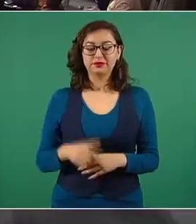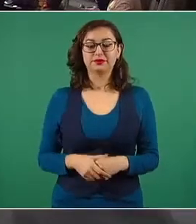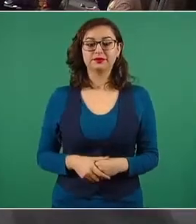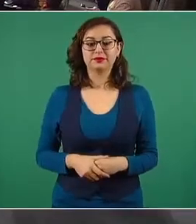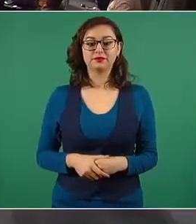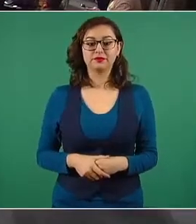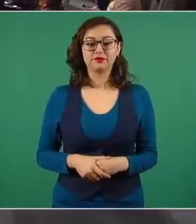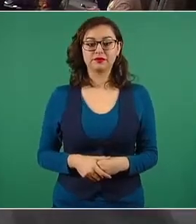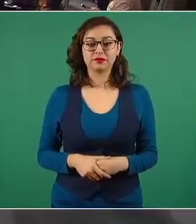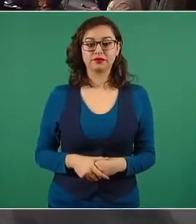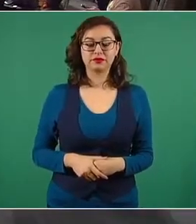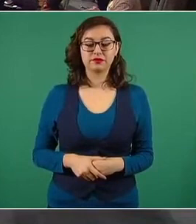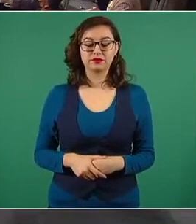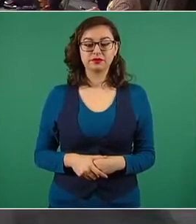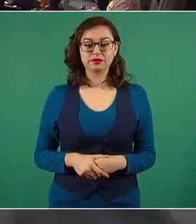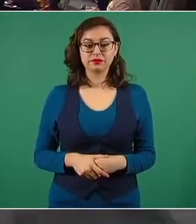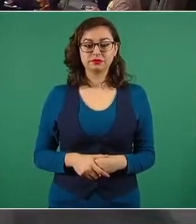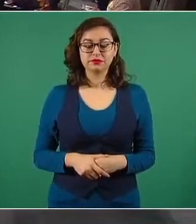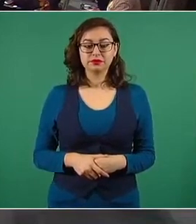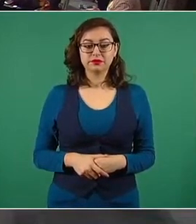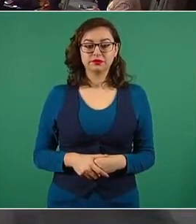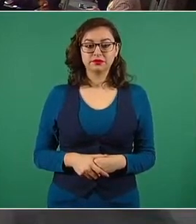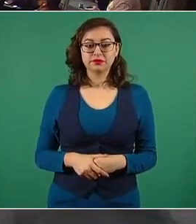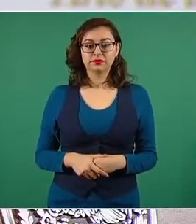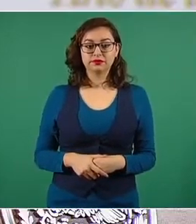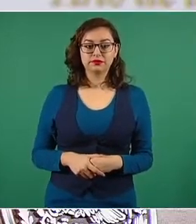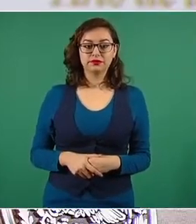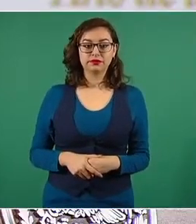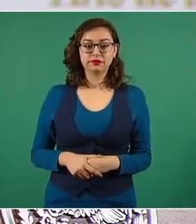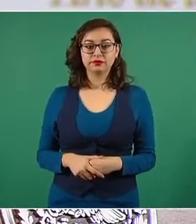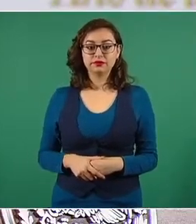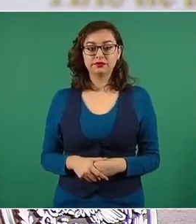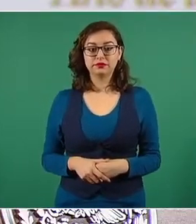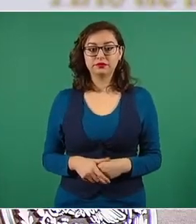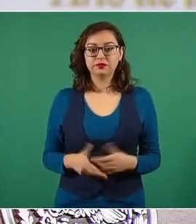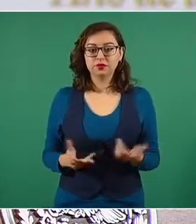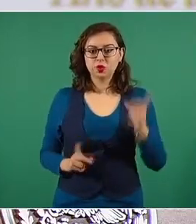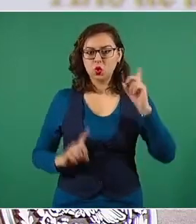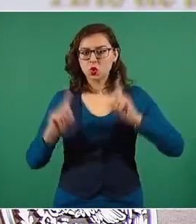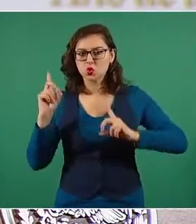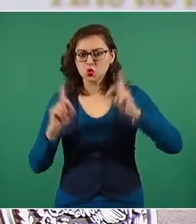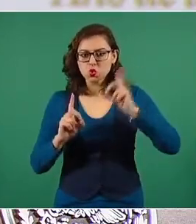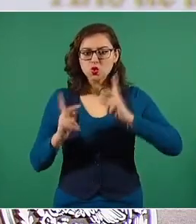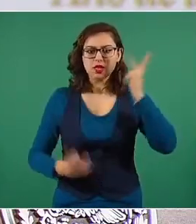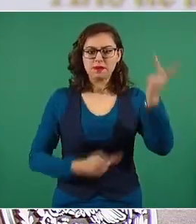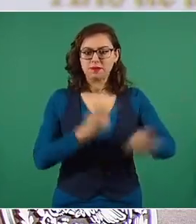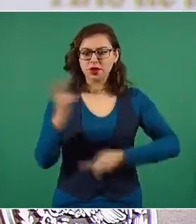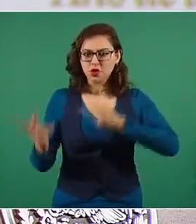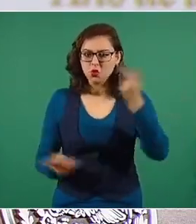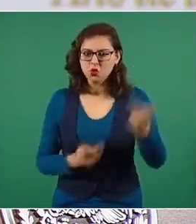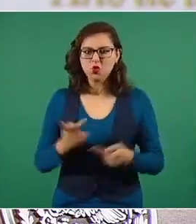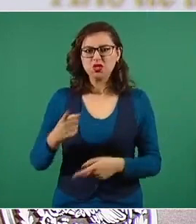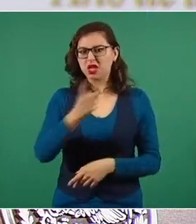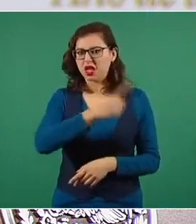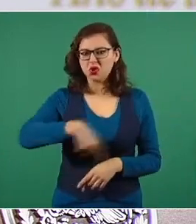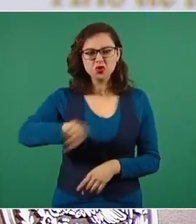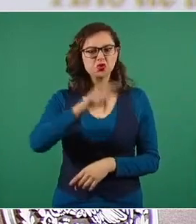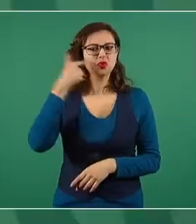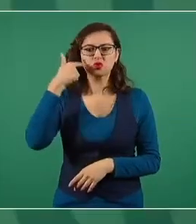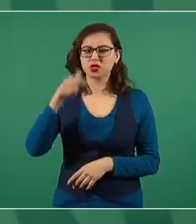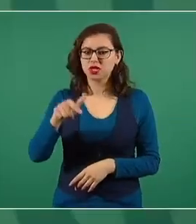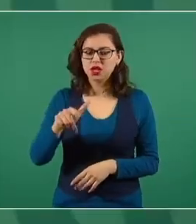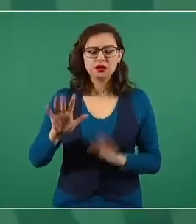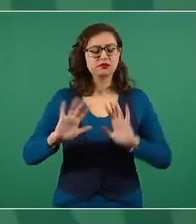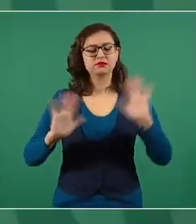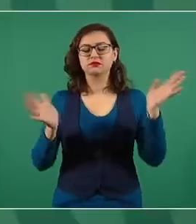no importa que haya cuestionamientos, la democracia es también